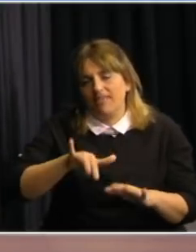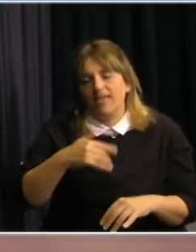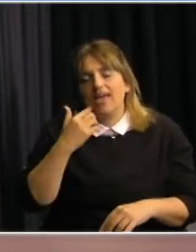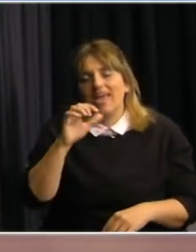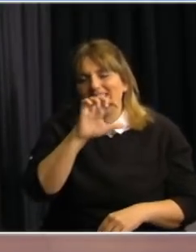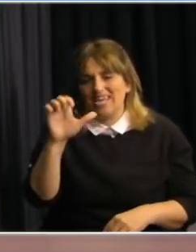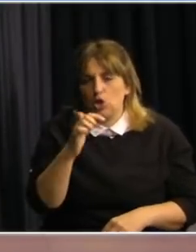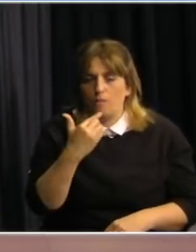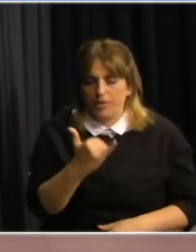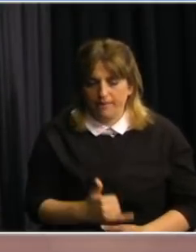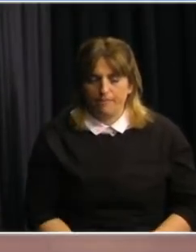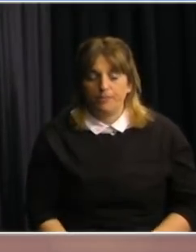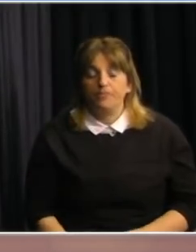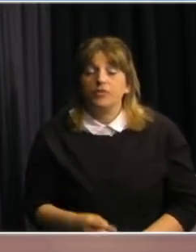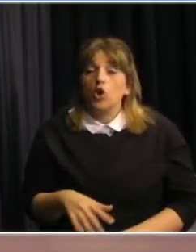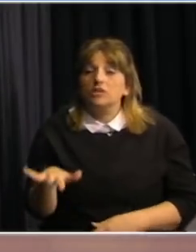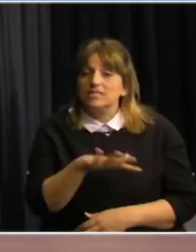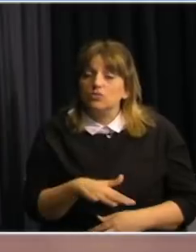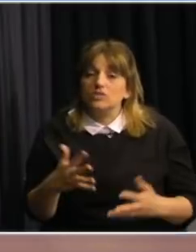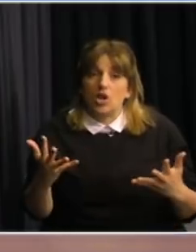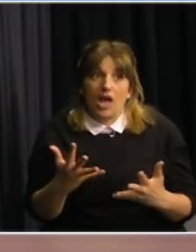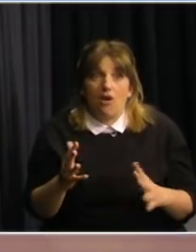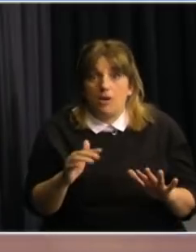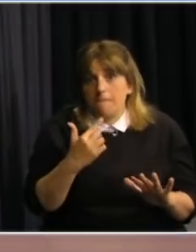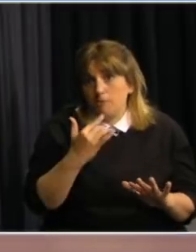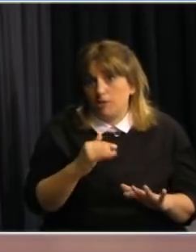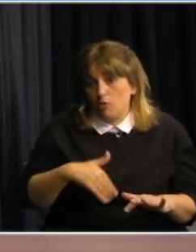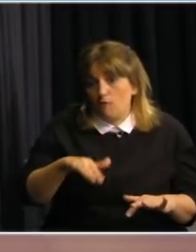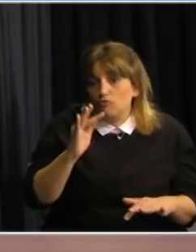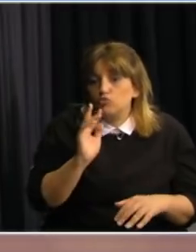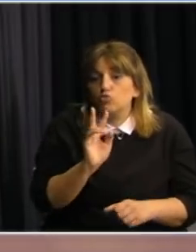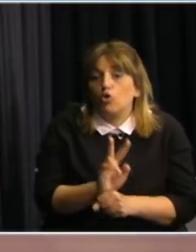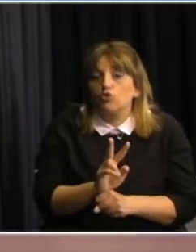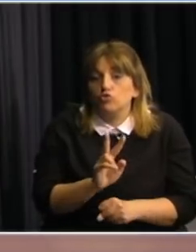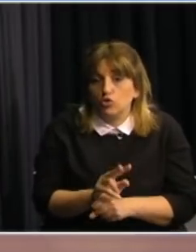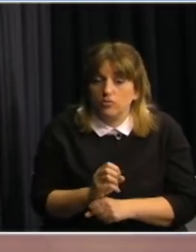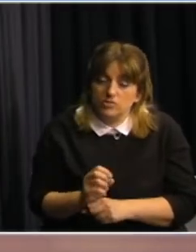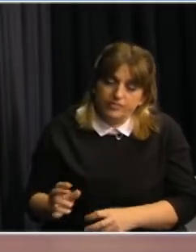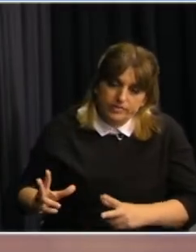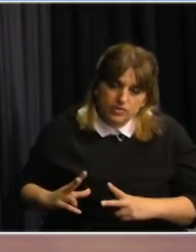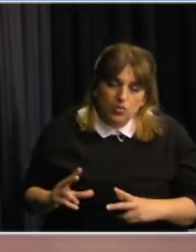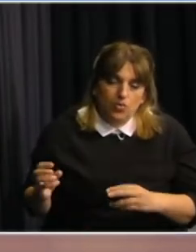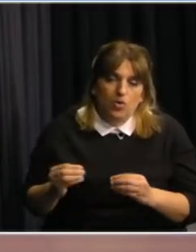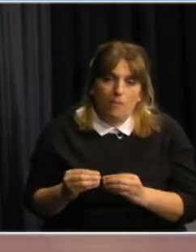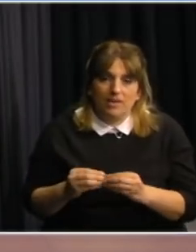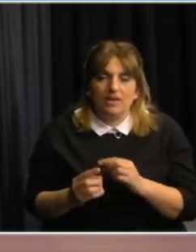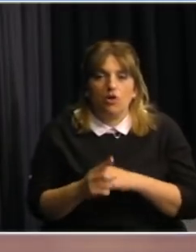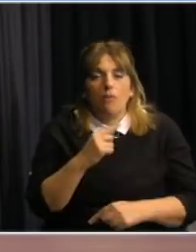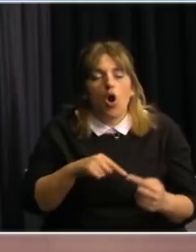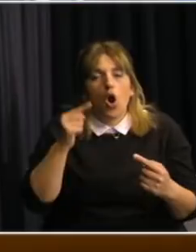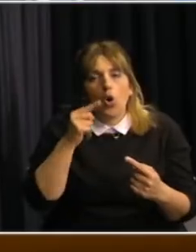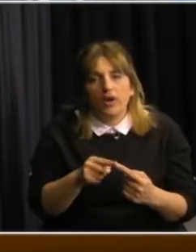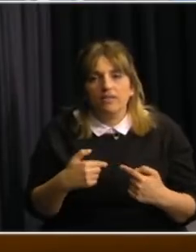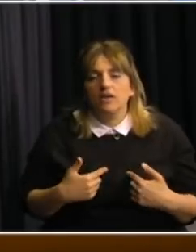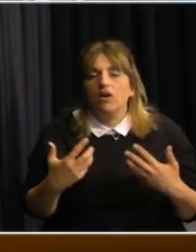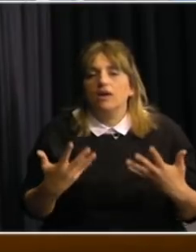con la situación epidemiológica controlada y por eso refuerzo lo que plantea Fernando Paganini ese objetivo que deberíamos plantearnos de